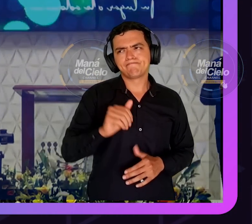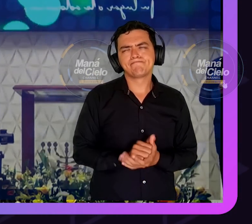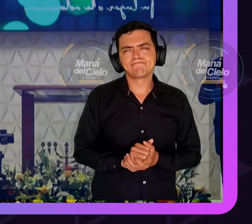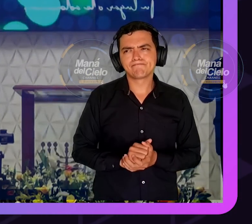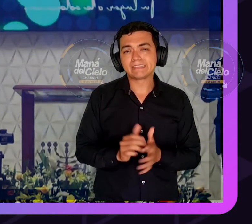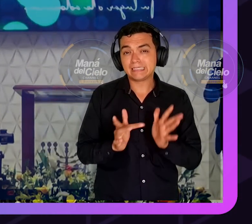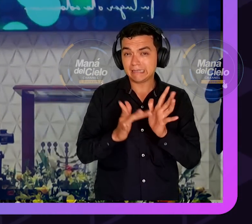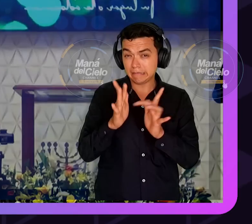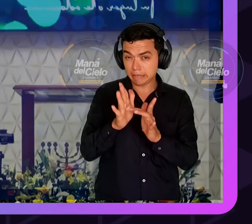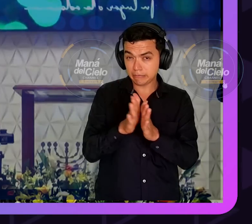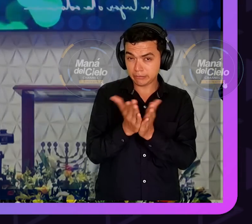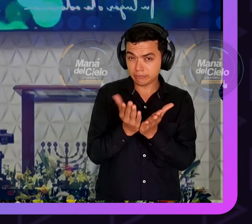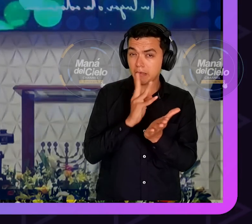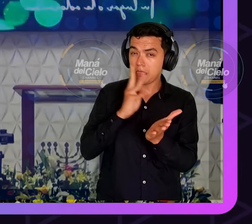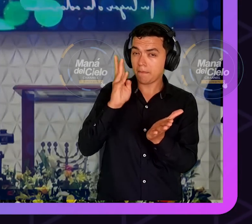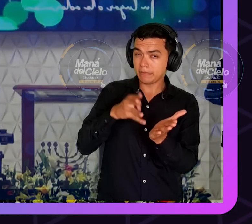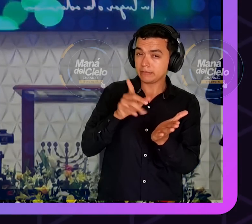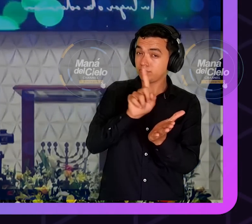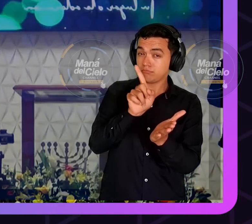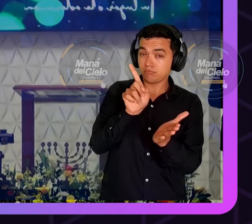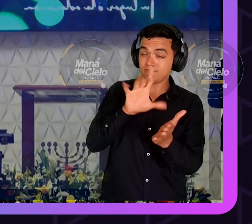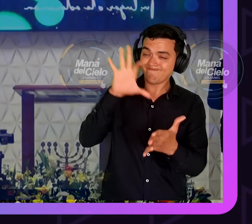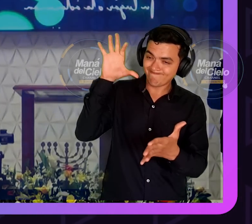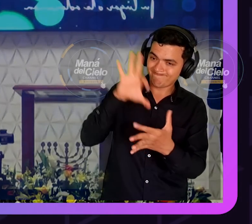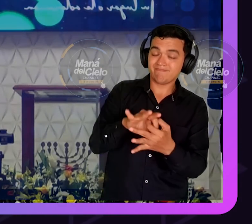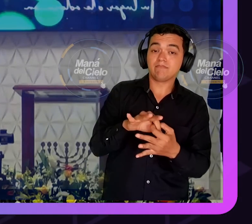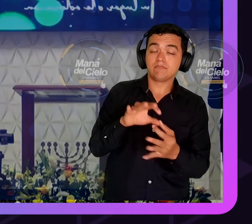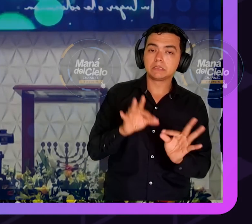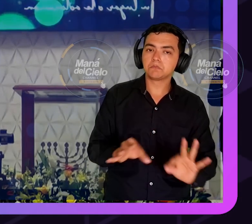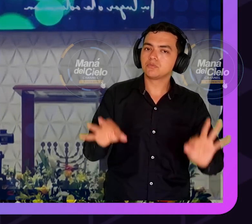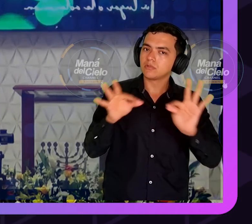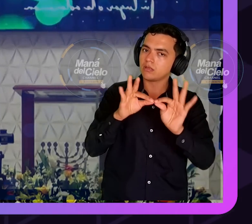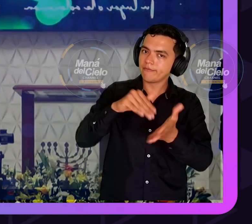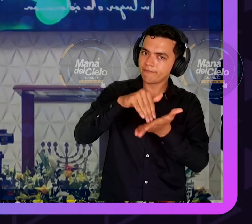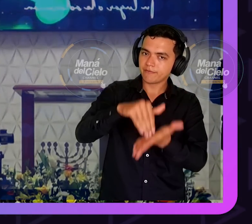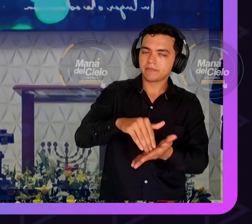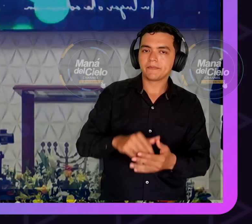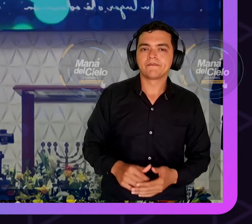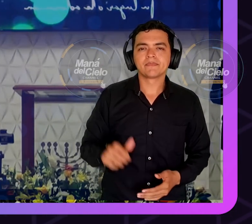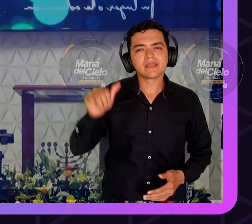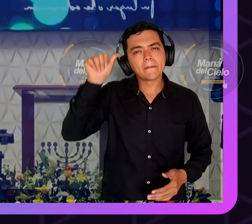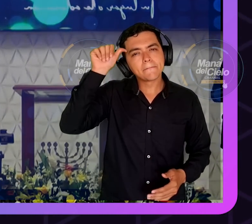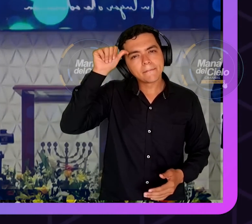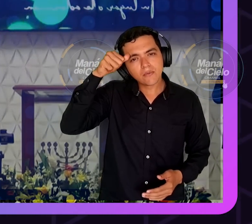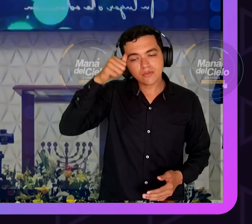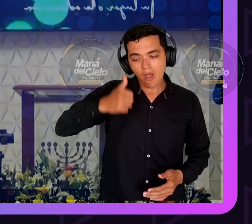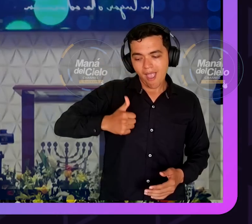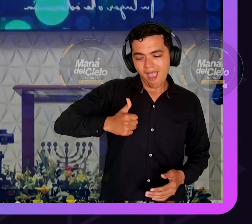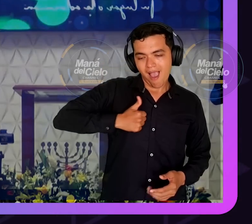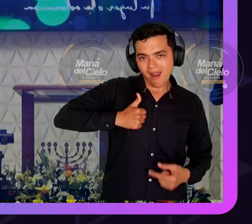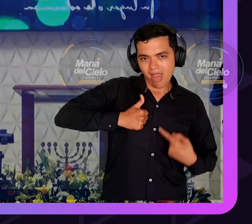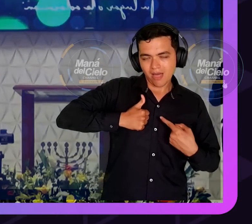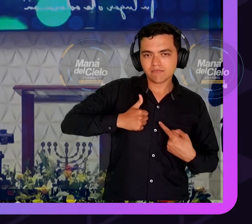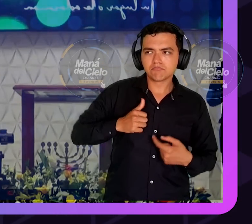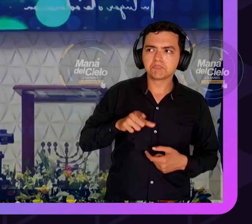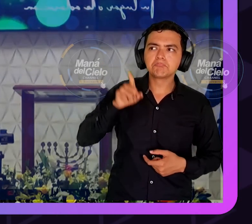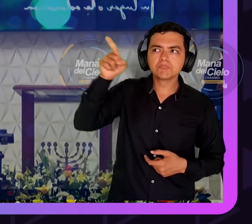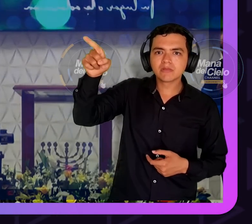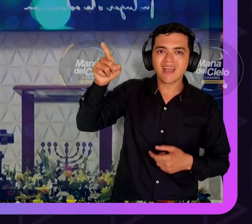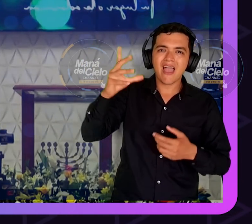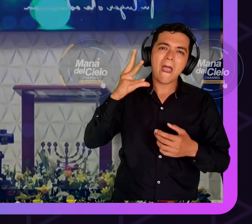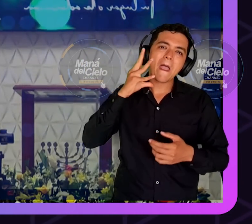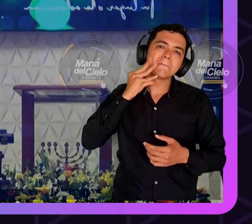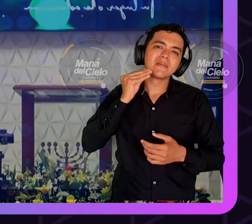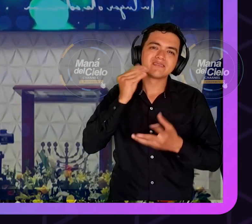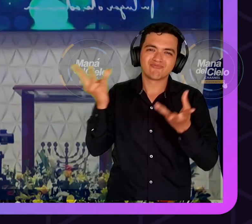La iglesia de hoy maneja la Biblia. Yo fui cuando iba a estudiar en el Canadá, el miembro del